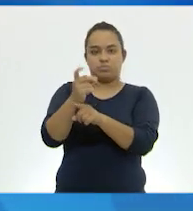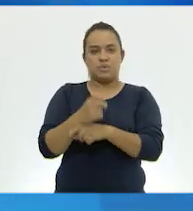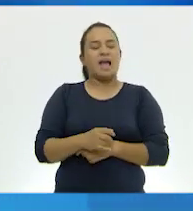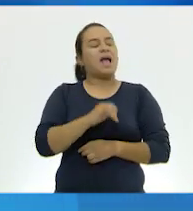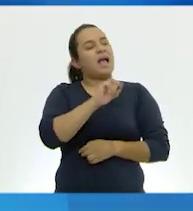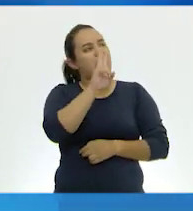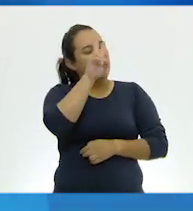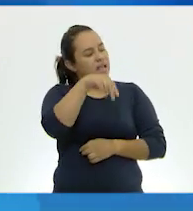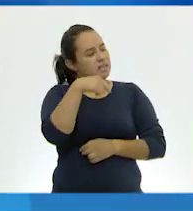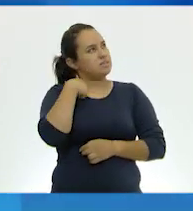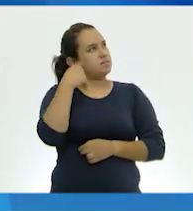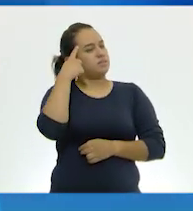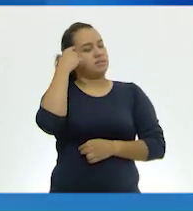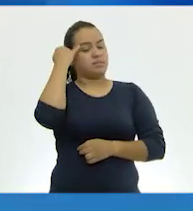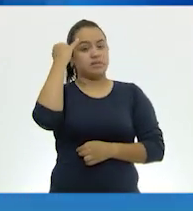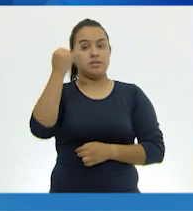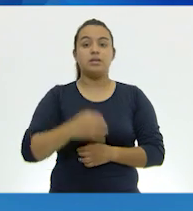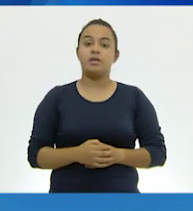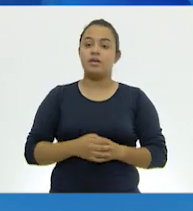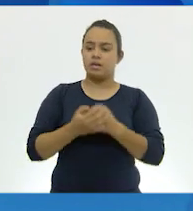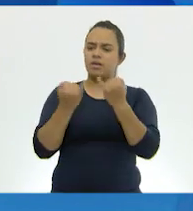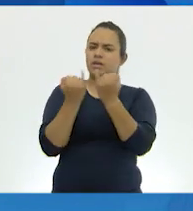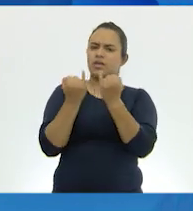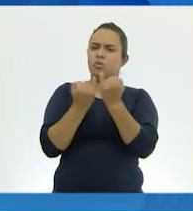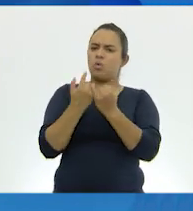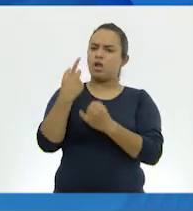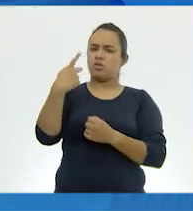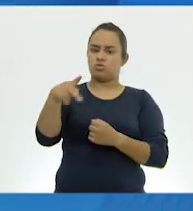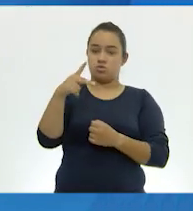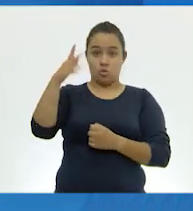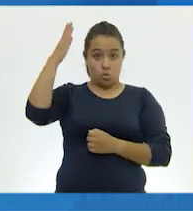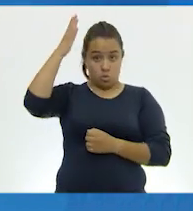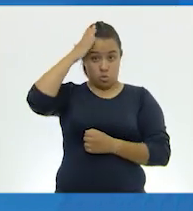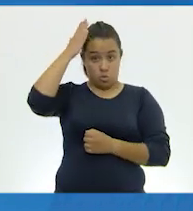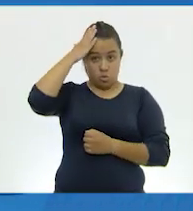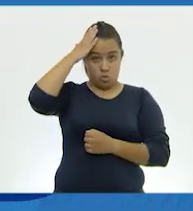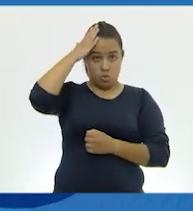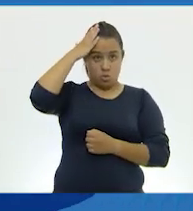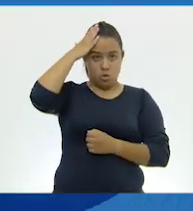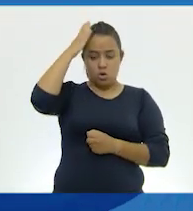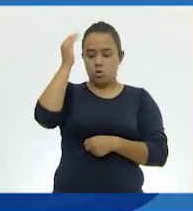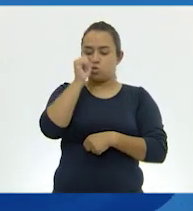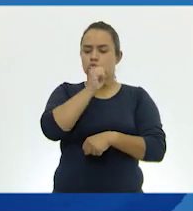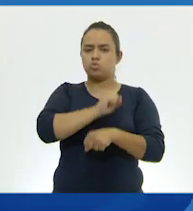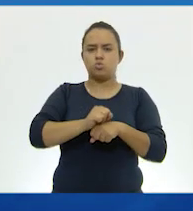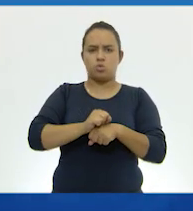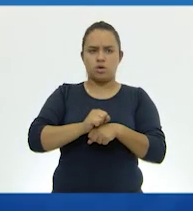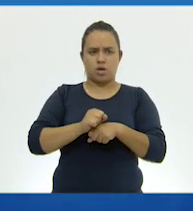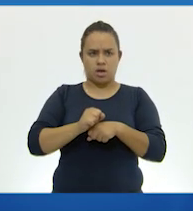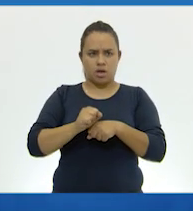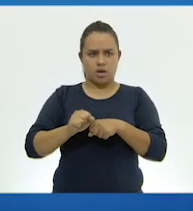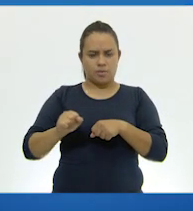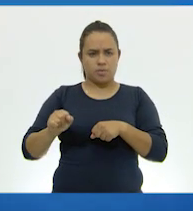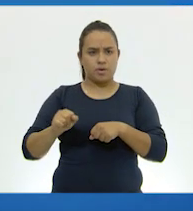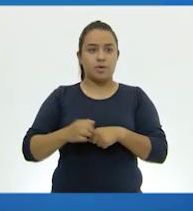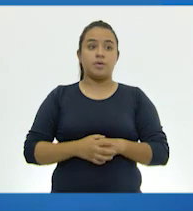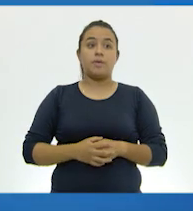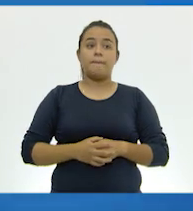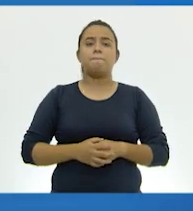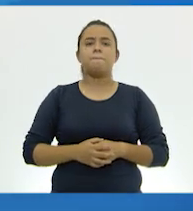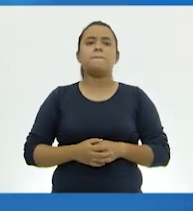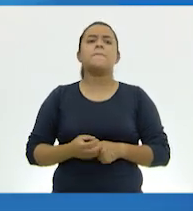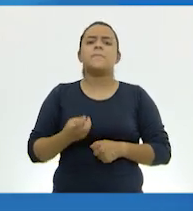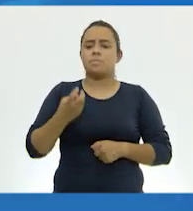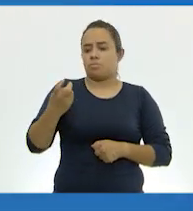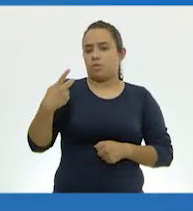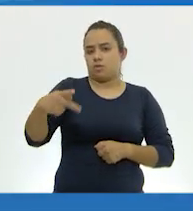Exacto. Y otra cosa de la que podemos hablar es que su cráneo es rígido. Entonces, esto es